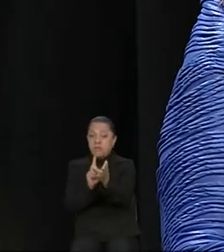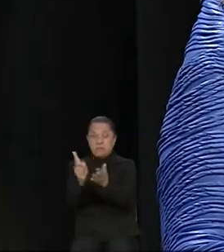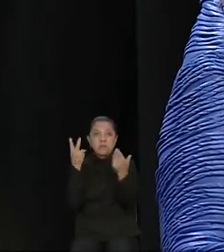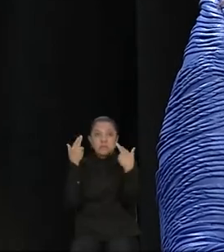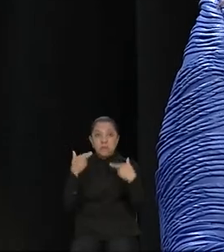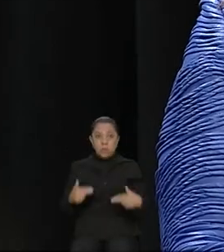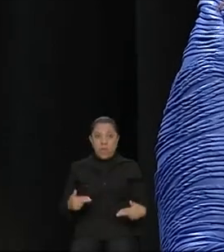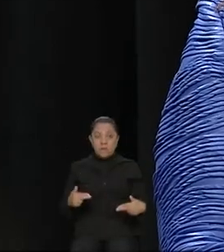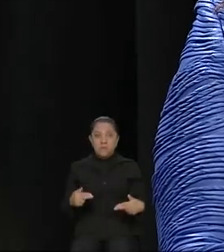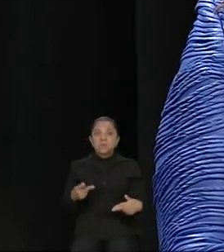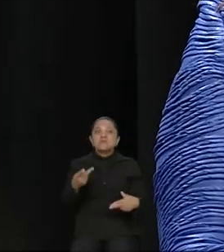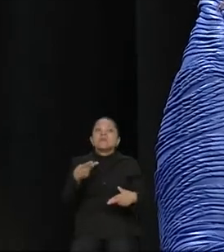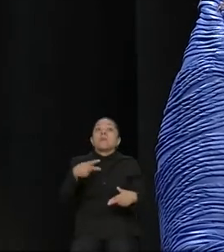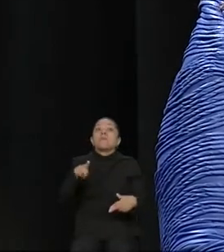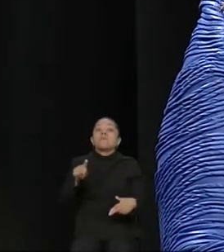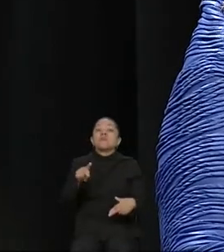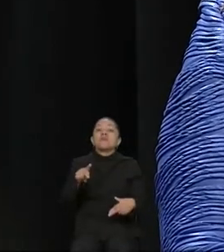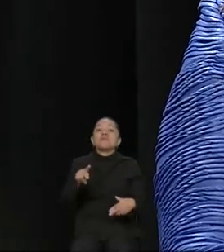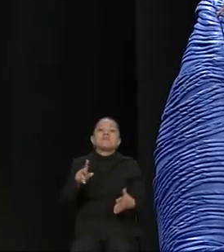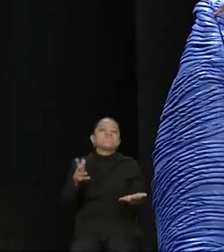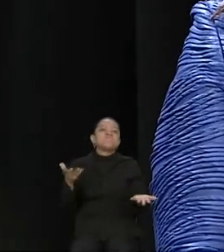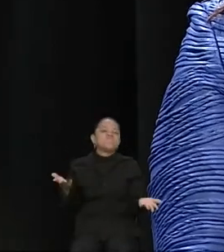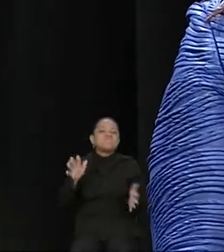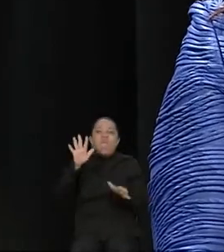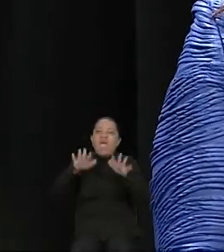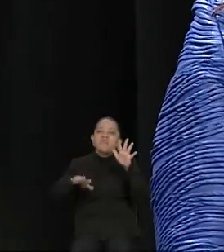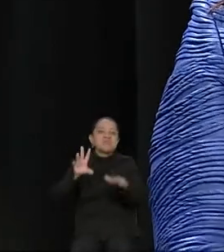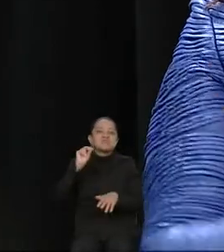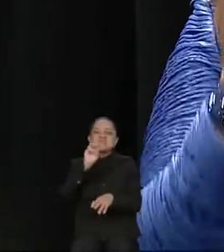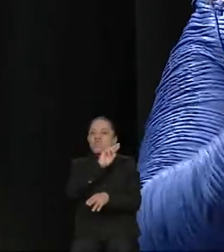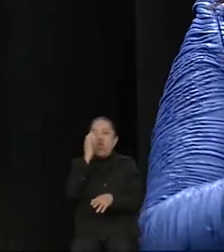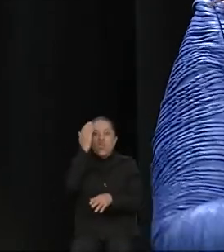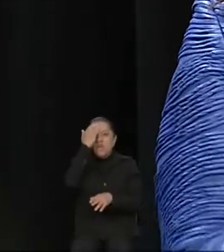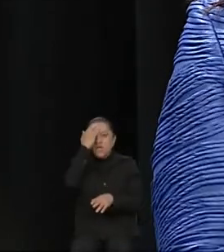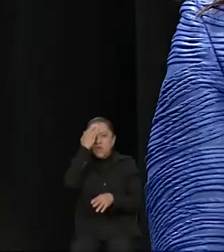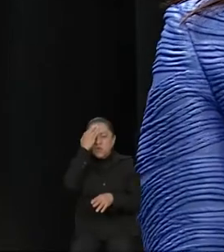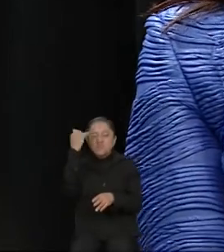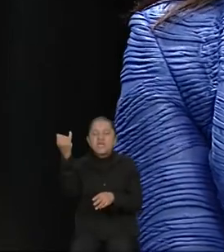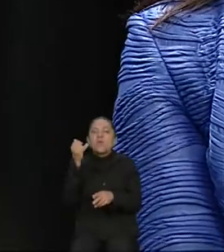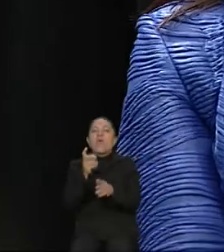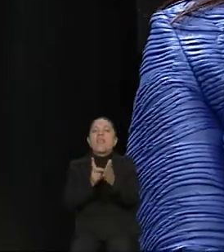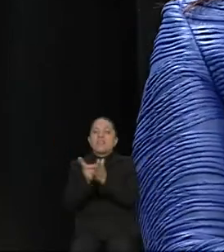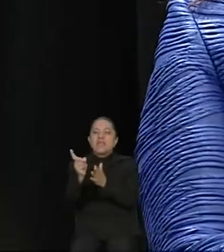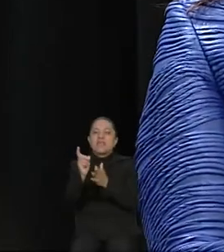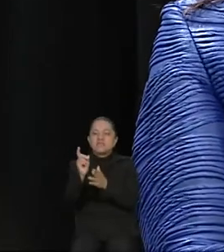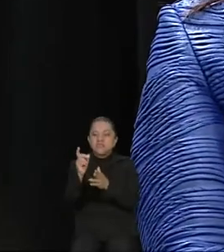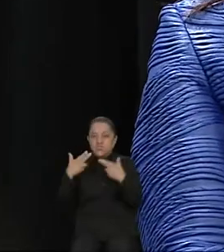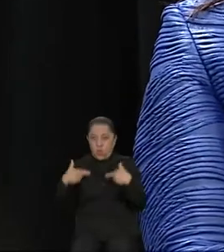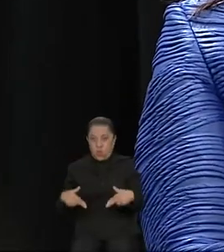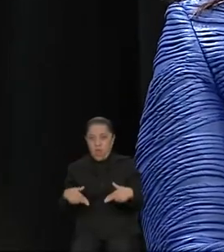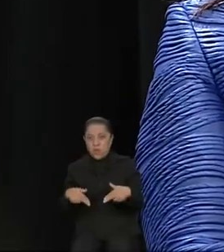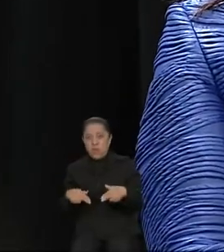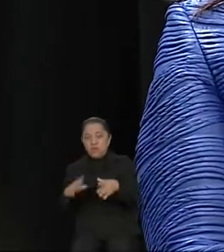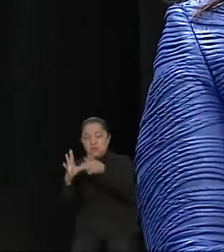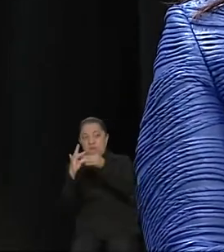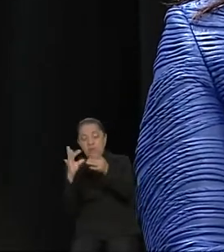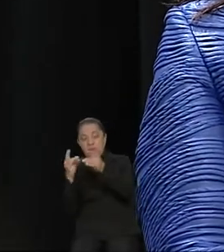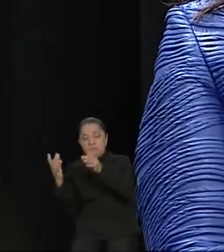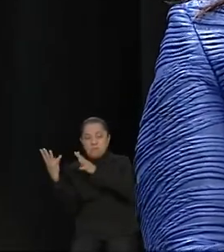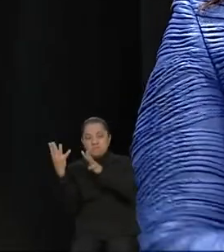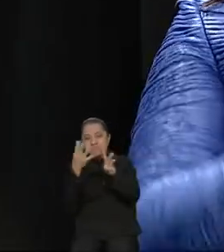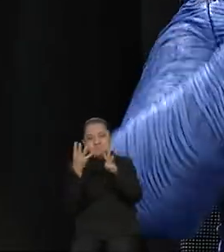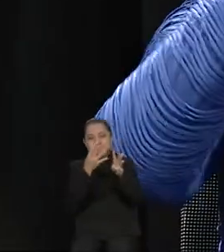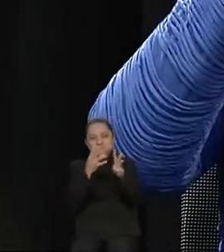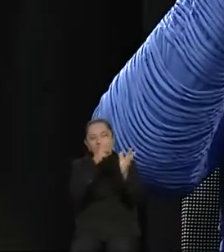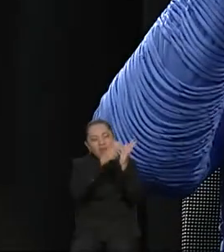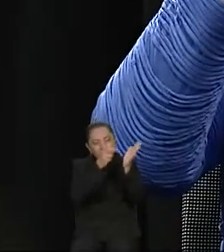generalmente no son a veces reconocidas las recomendaciones cuando llegan a nuestro país. Así es que es muy importante, en primer